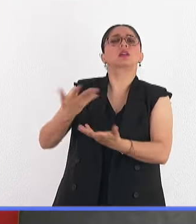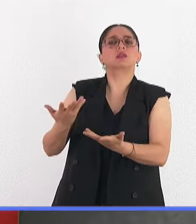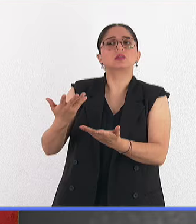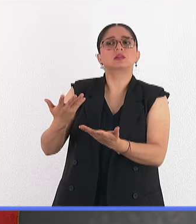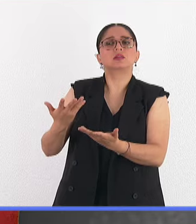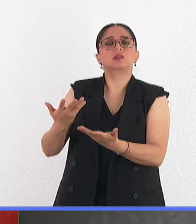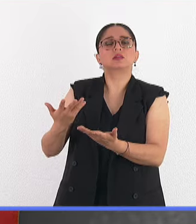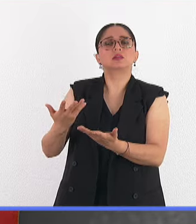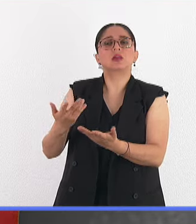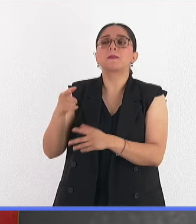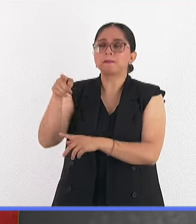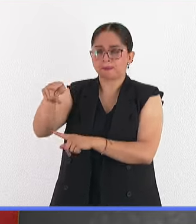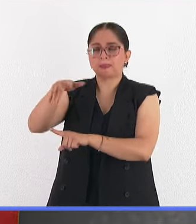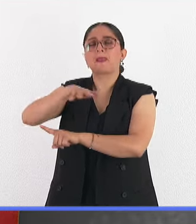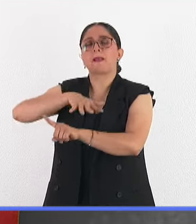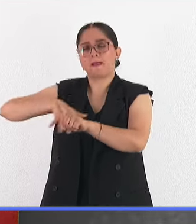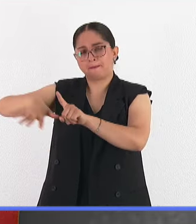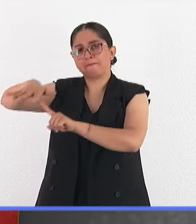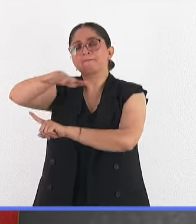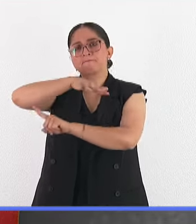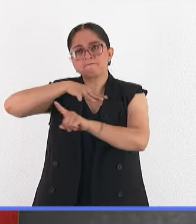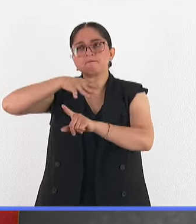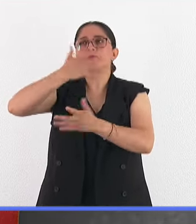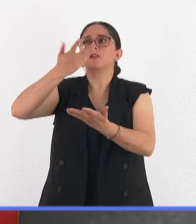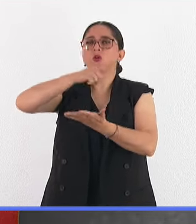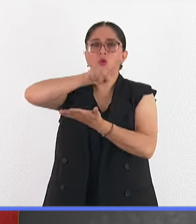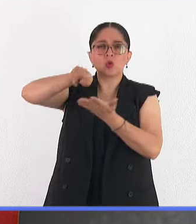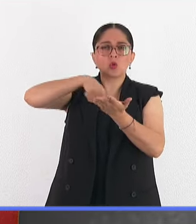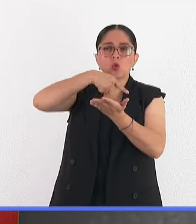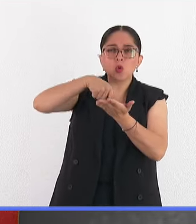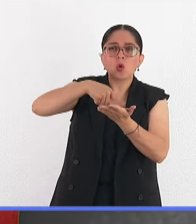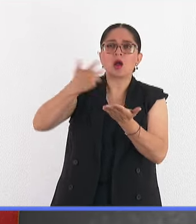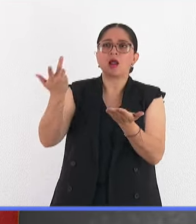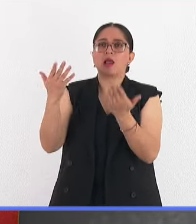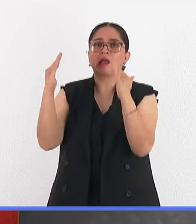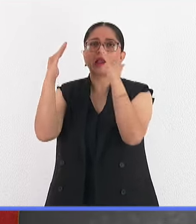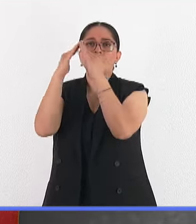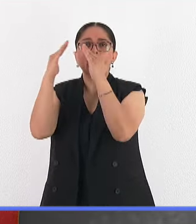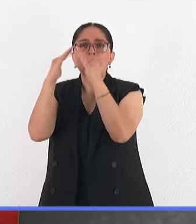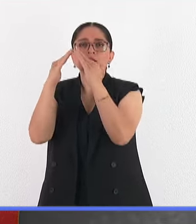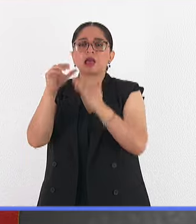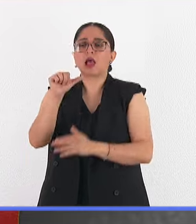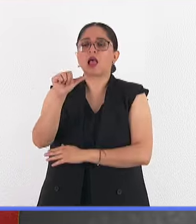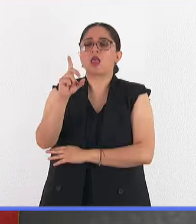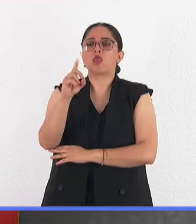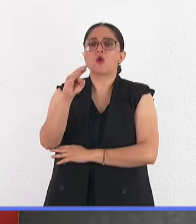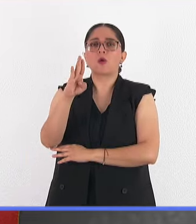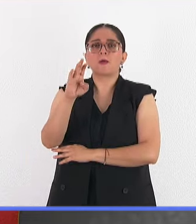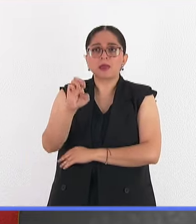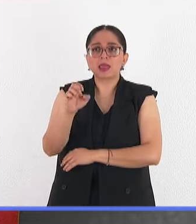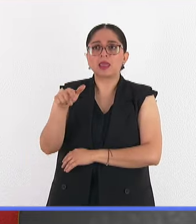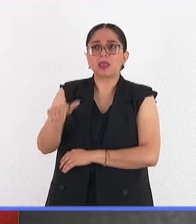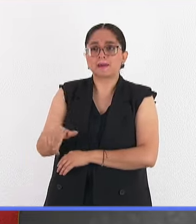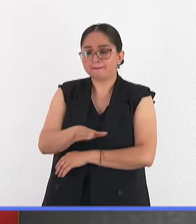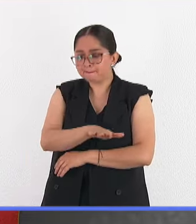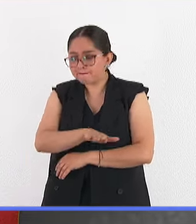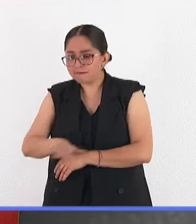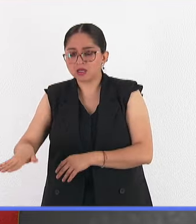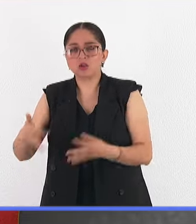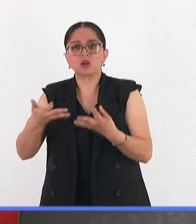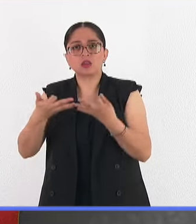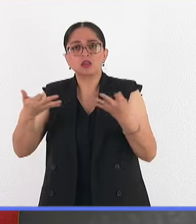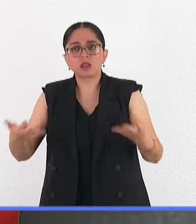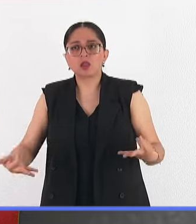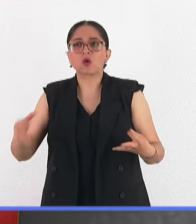ambientes, sí, los lugares de casas mal construidas, de adobe, con pisos de tierra o paredes de